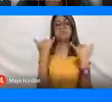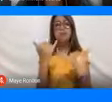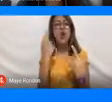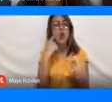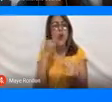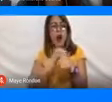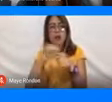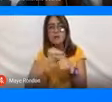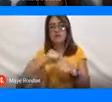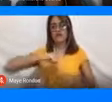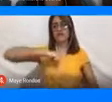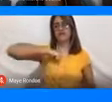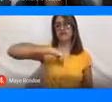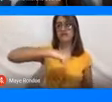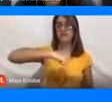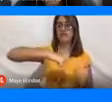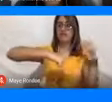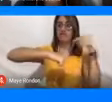Siguiente, por favor.